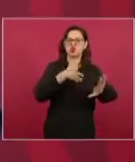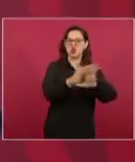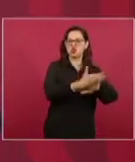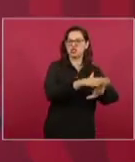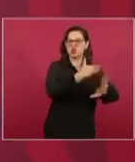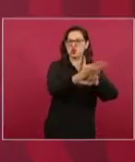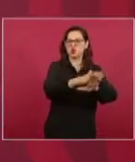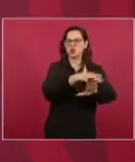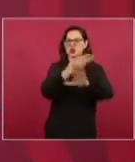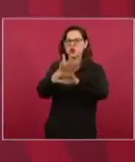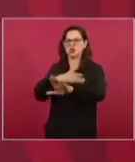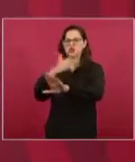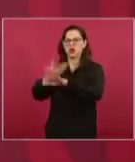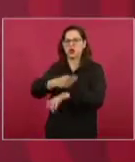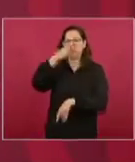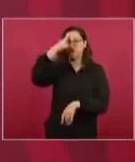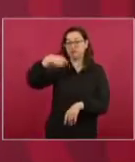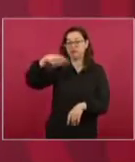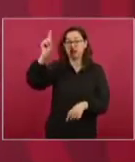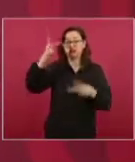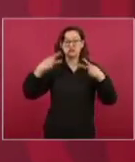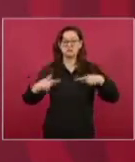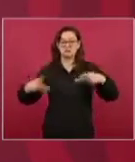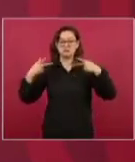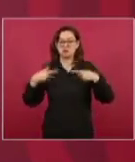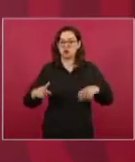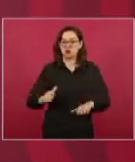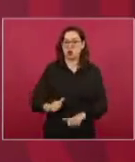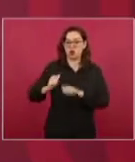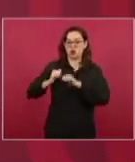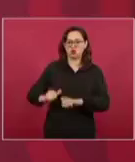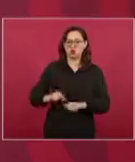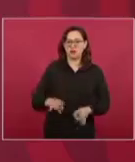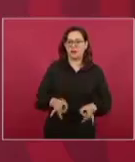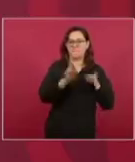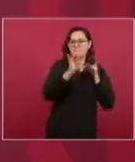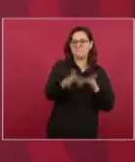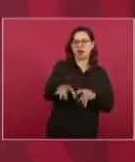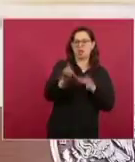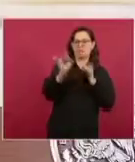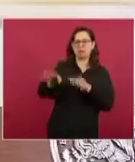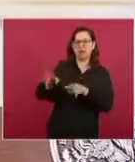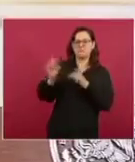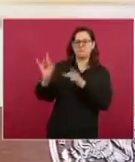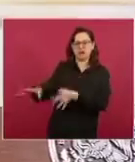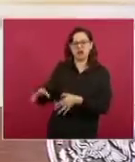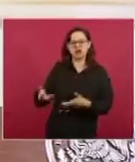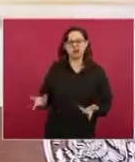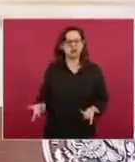dominar, son los nuevos imperios.